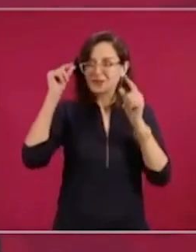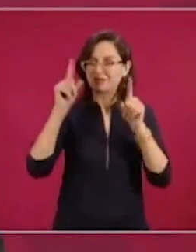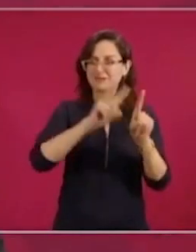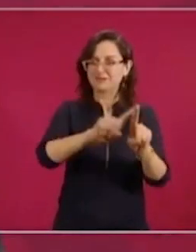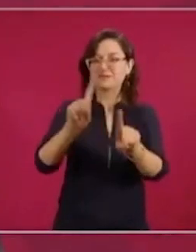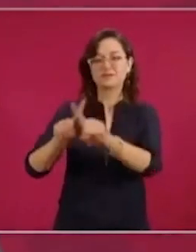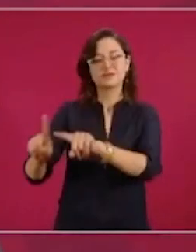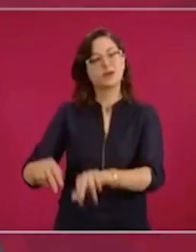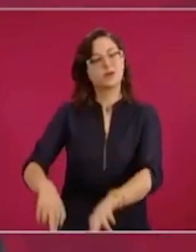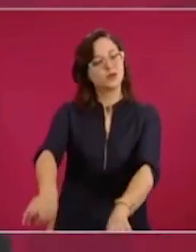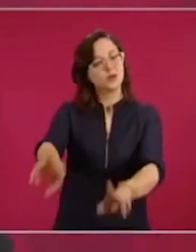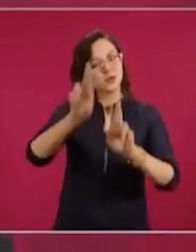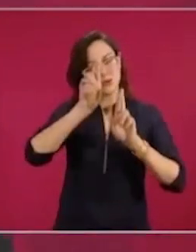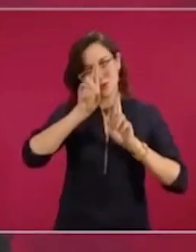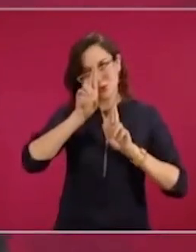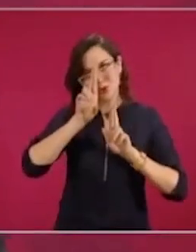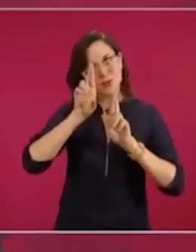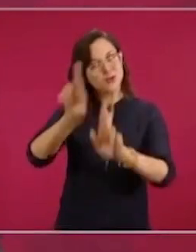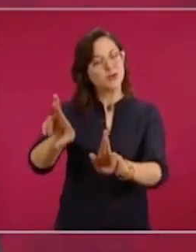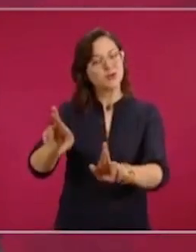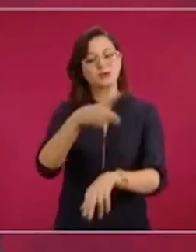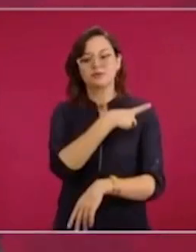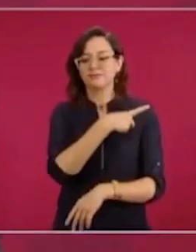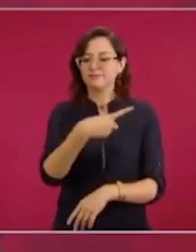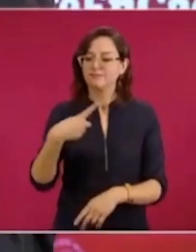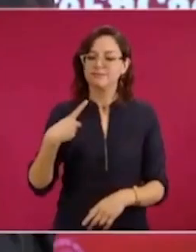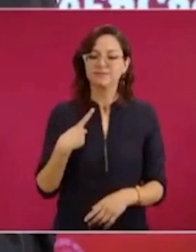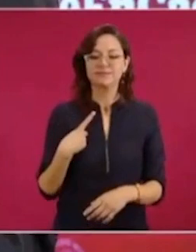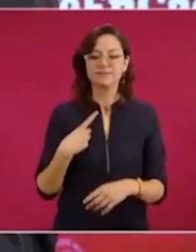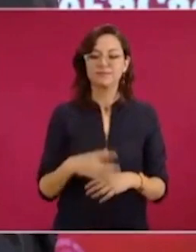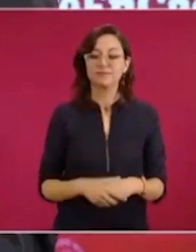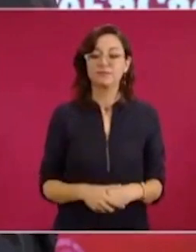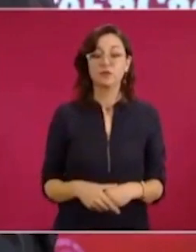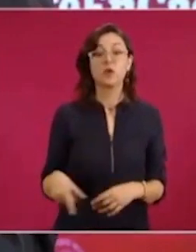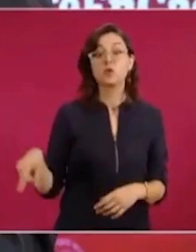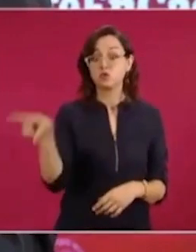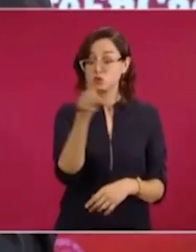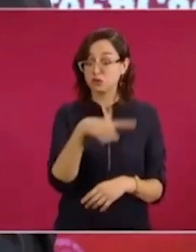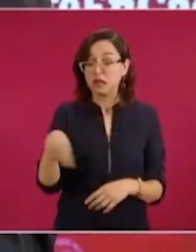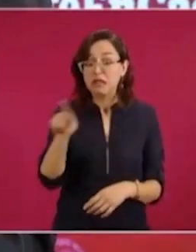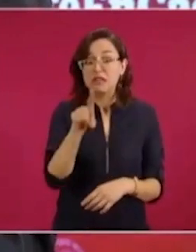es discriminación,